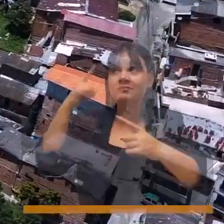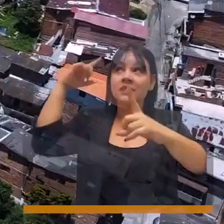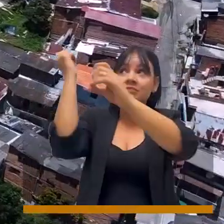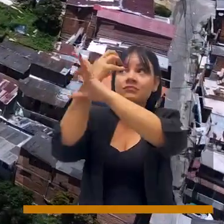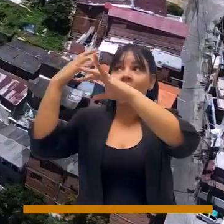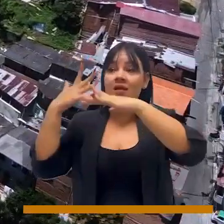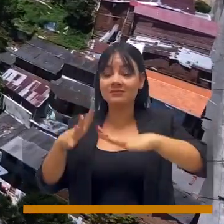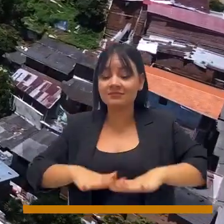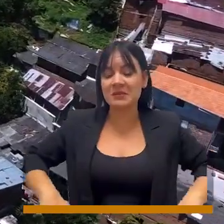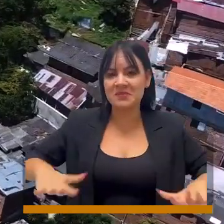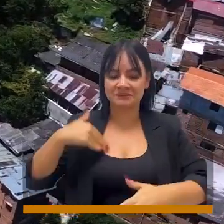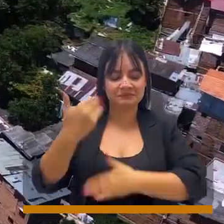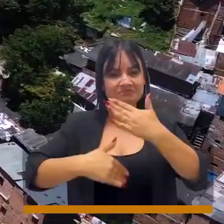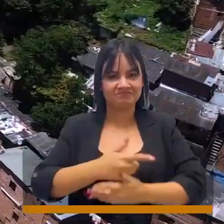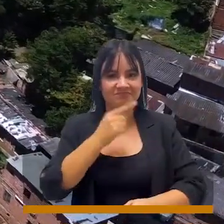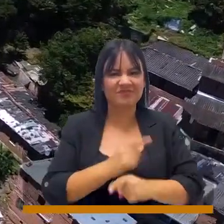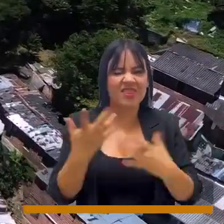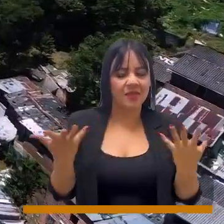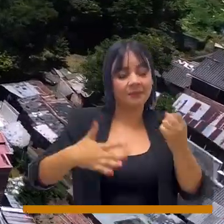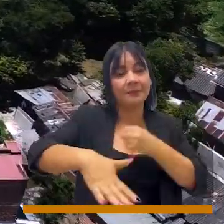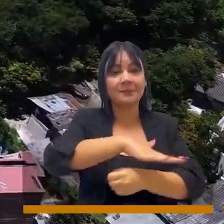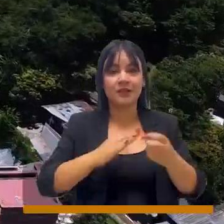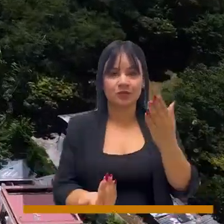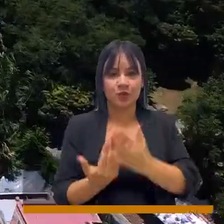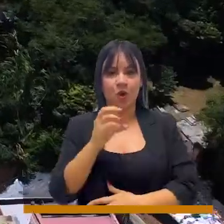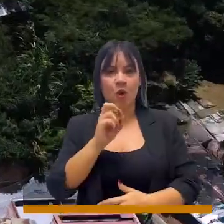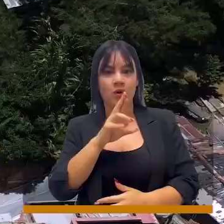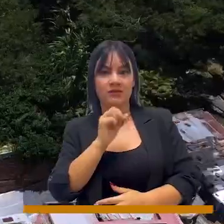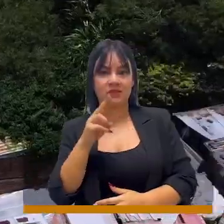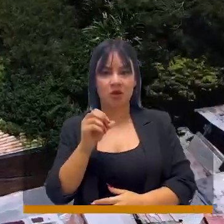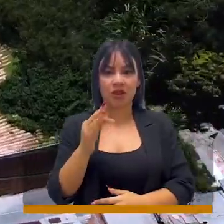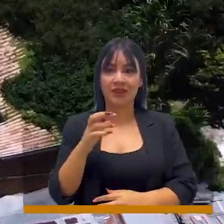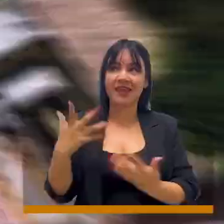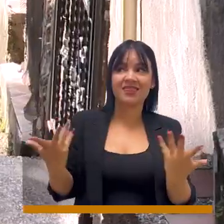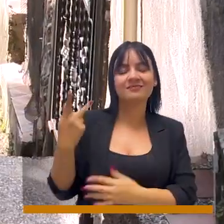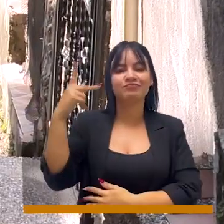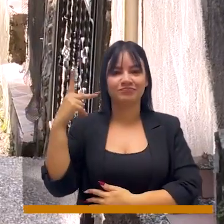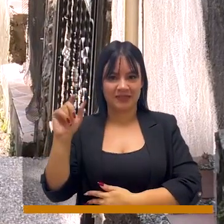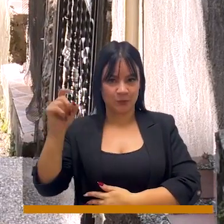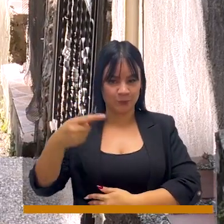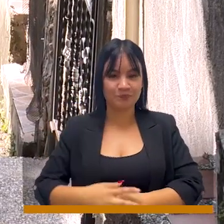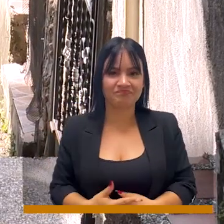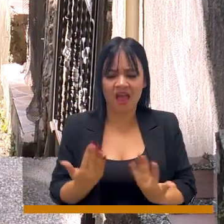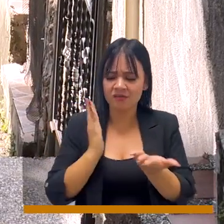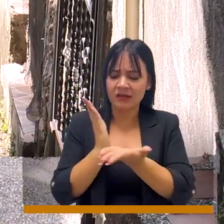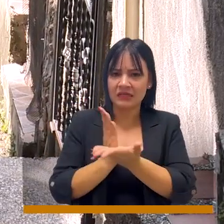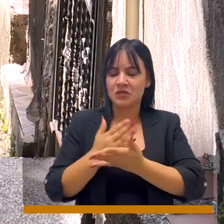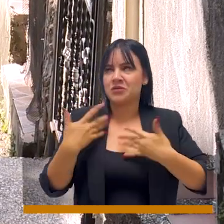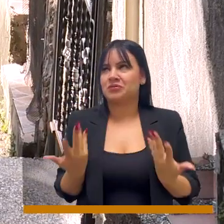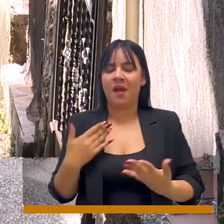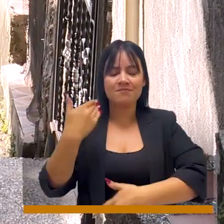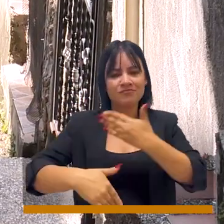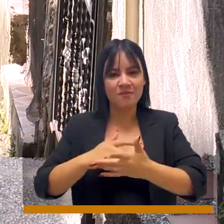Este es un sueño de territorio que se está materializando en el barrio Nuevo Horizonte de la Comuna Uno Popular. La educación es la